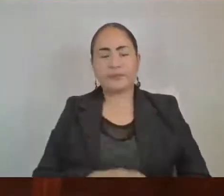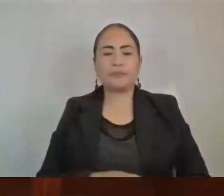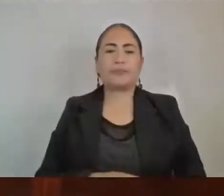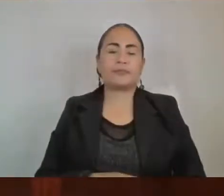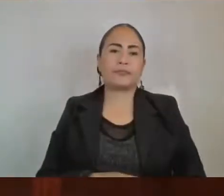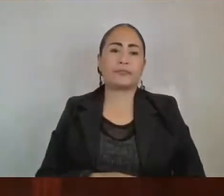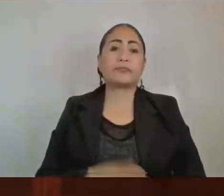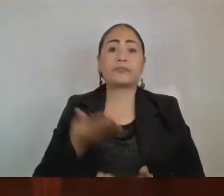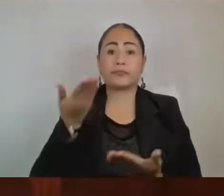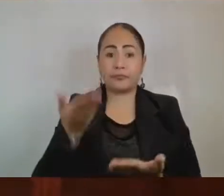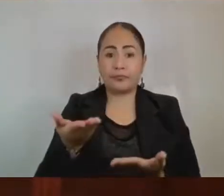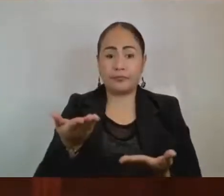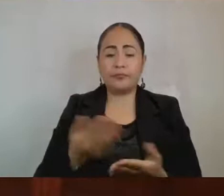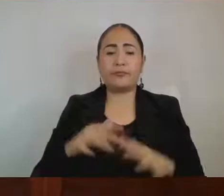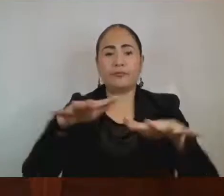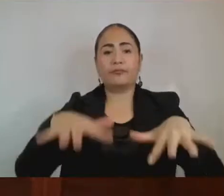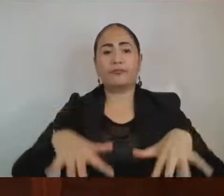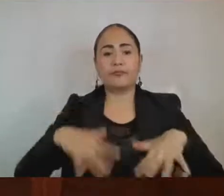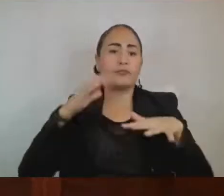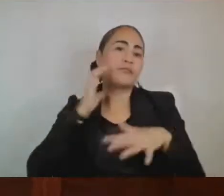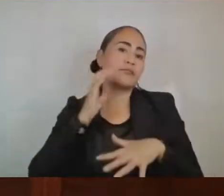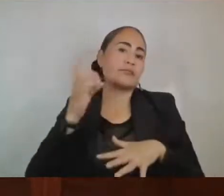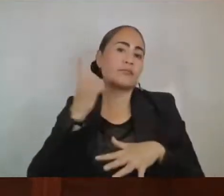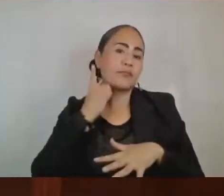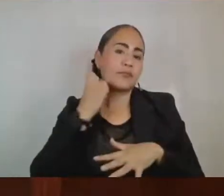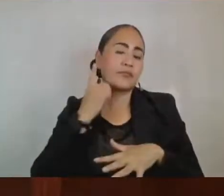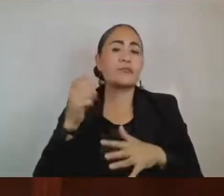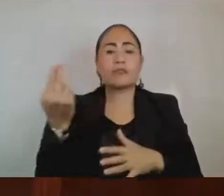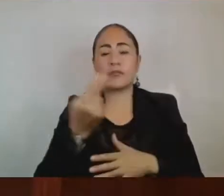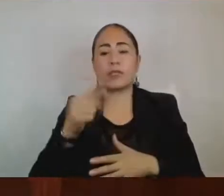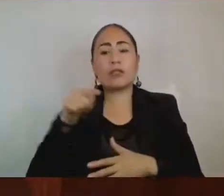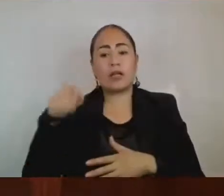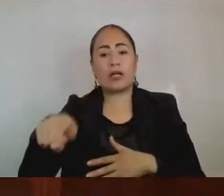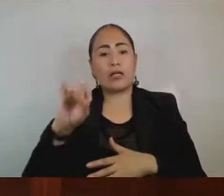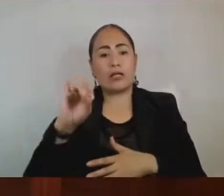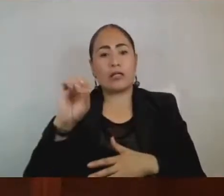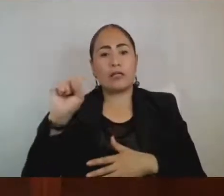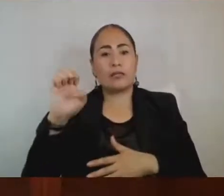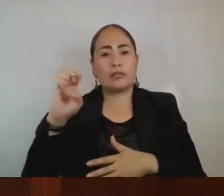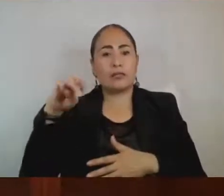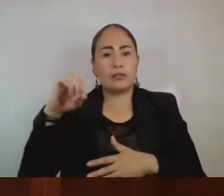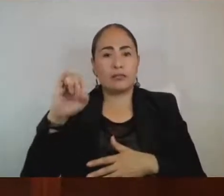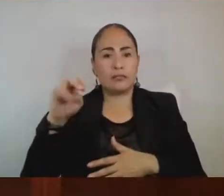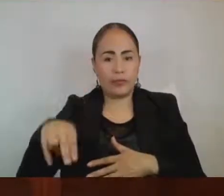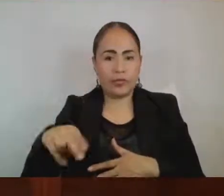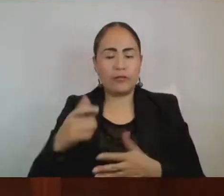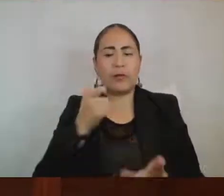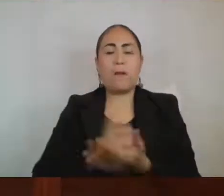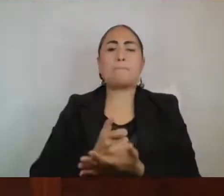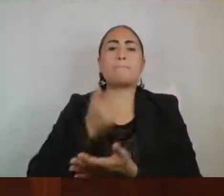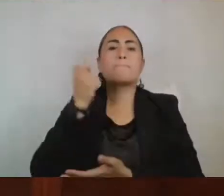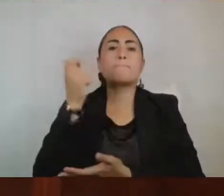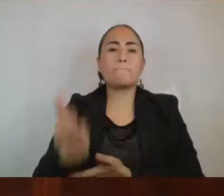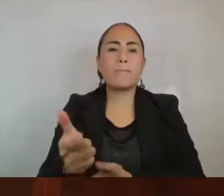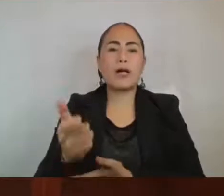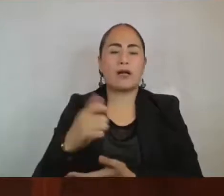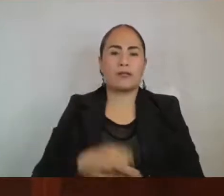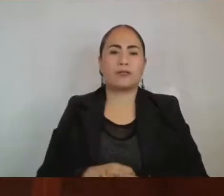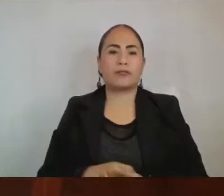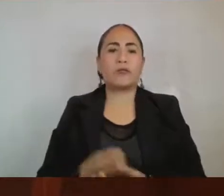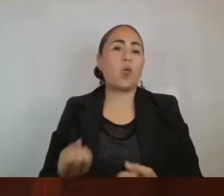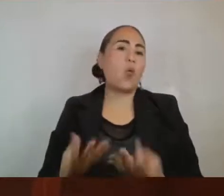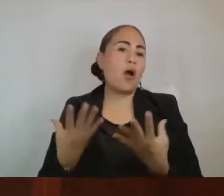también le ocupa conocer acerca de los pagos que han venido realizando a favor del Organismo de Auxiliación Social del Ejecutivo Estatal por